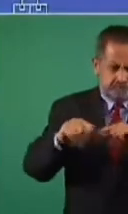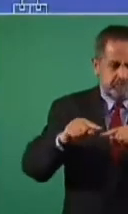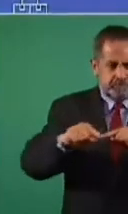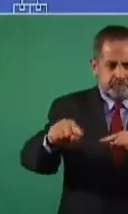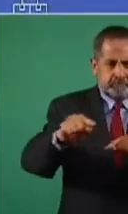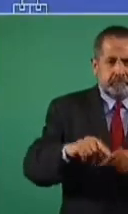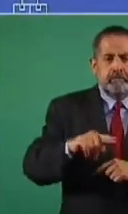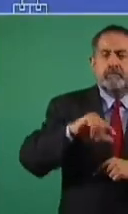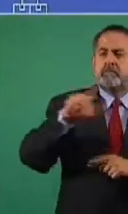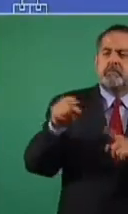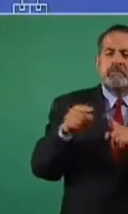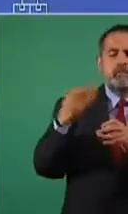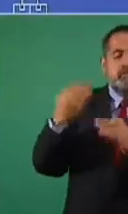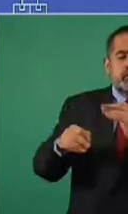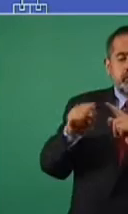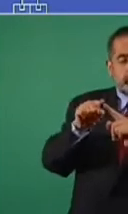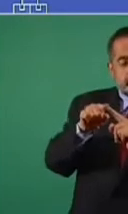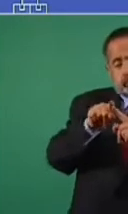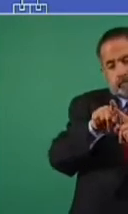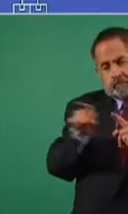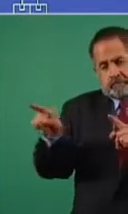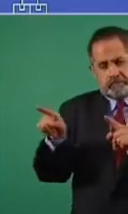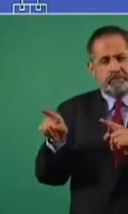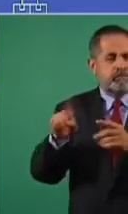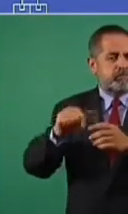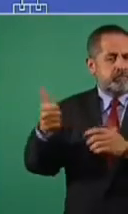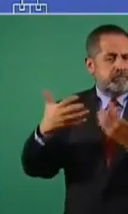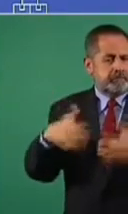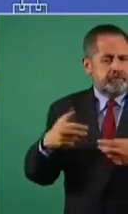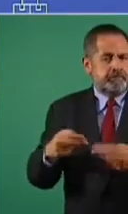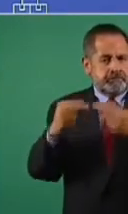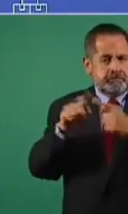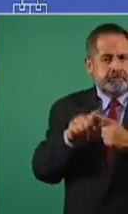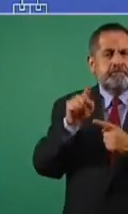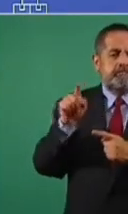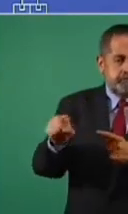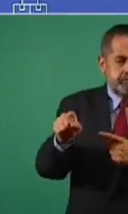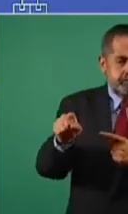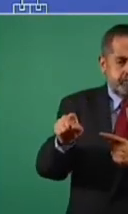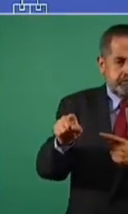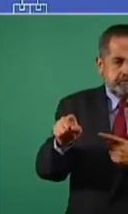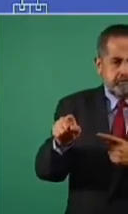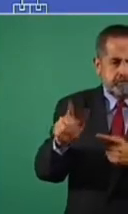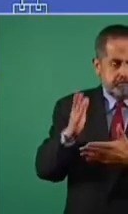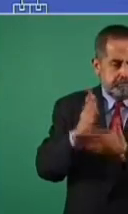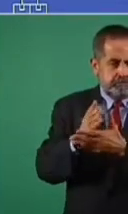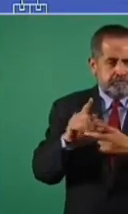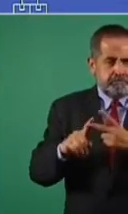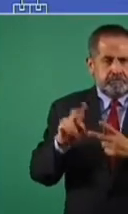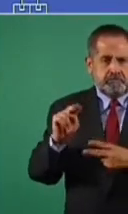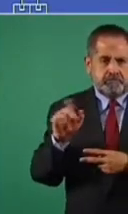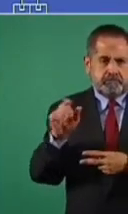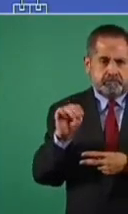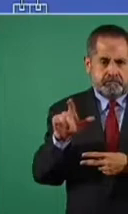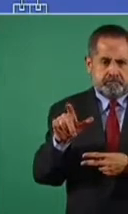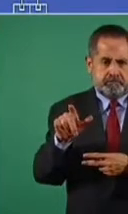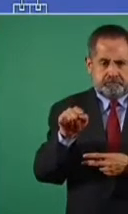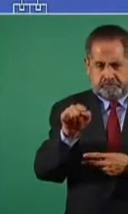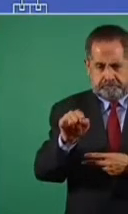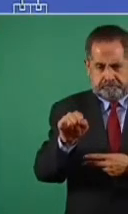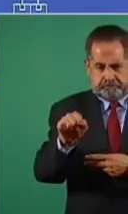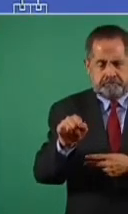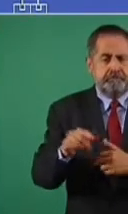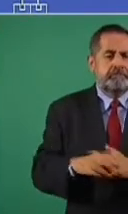y este otro tramo está a cargo de Indy, hasta aquí, hasta Isamal.